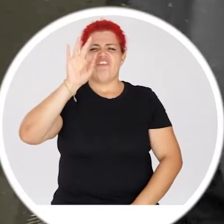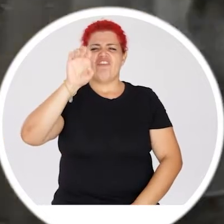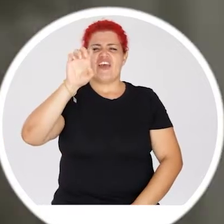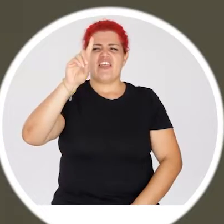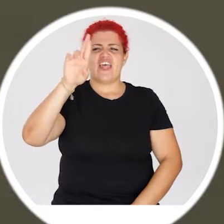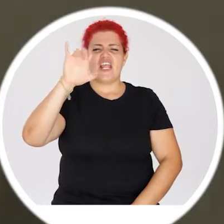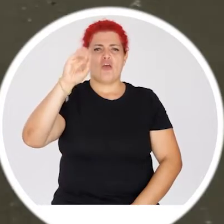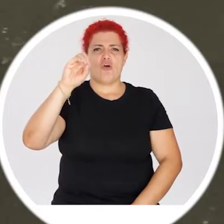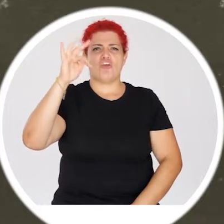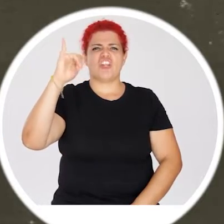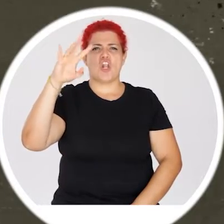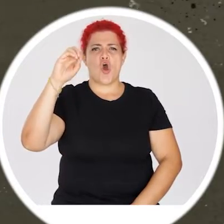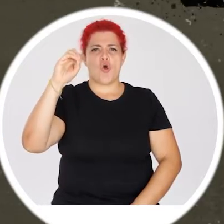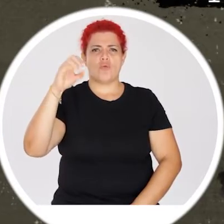militar.